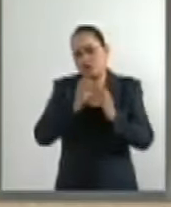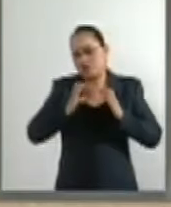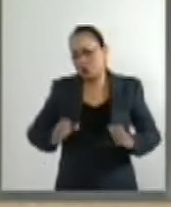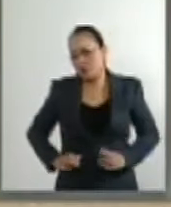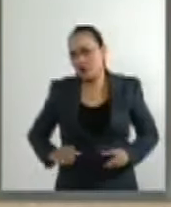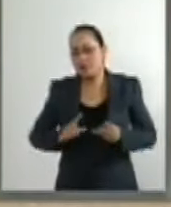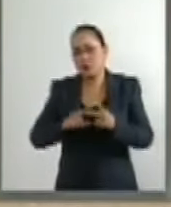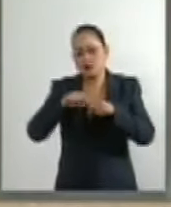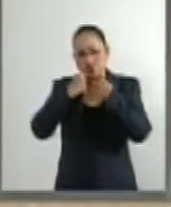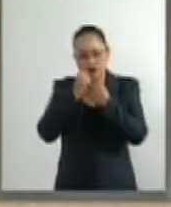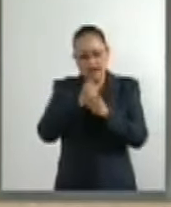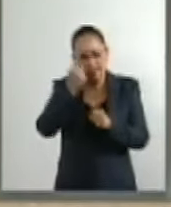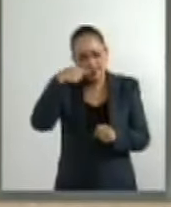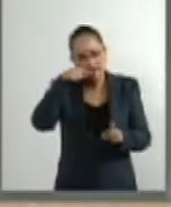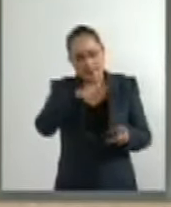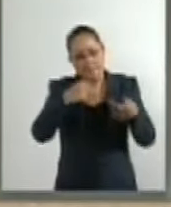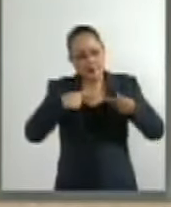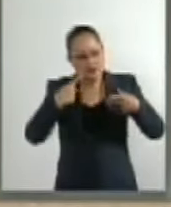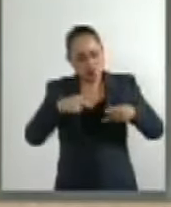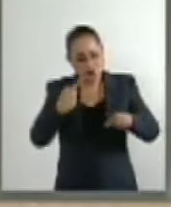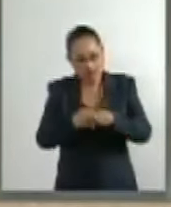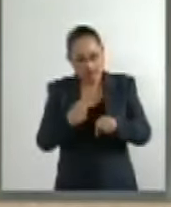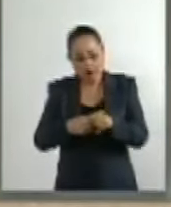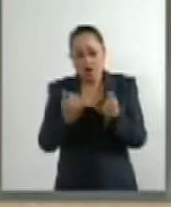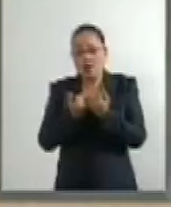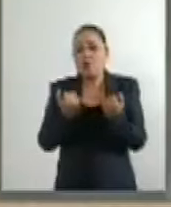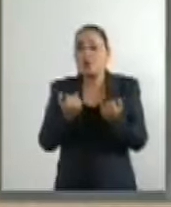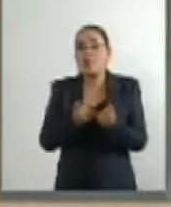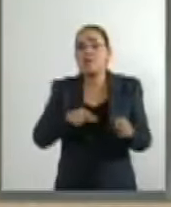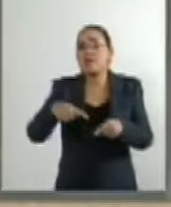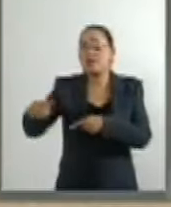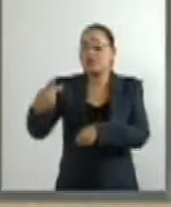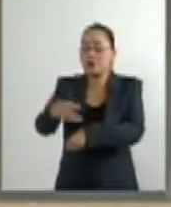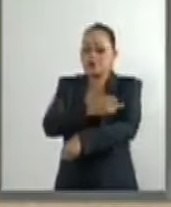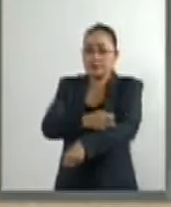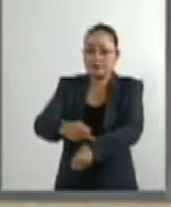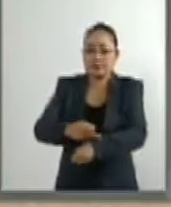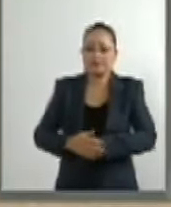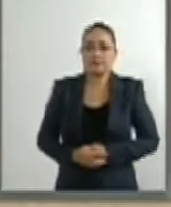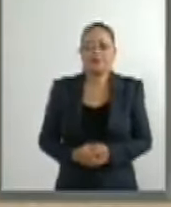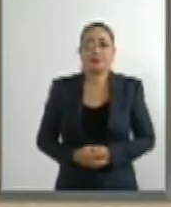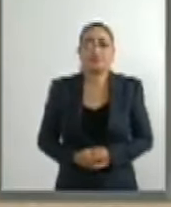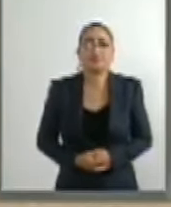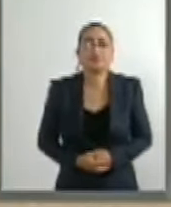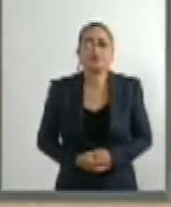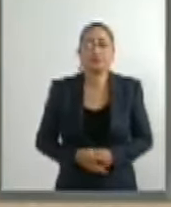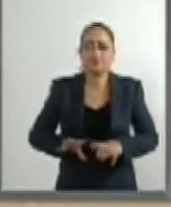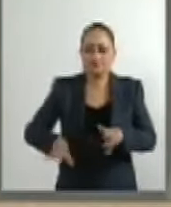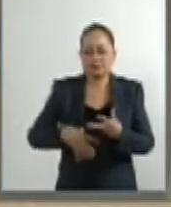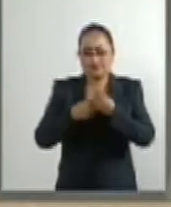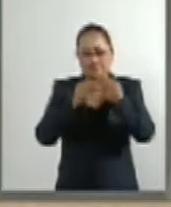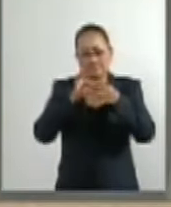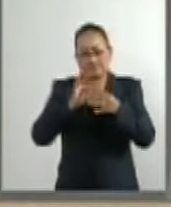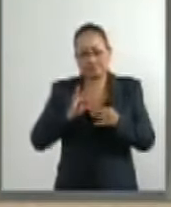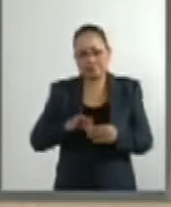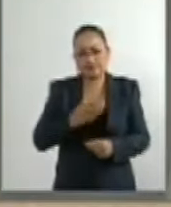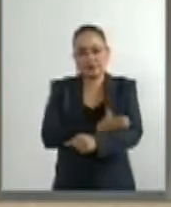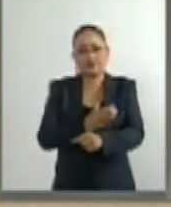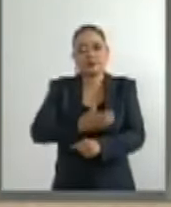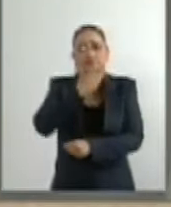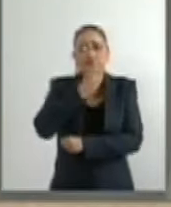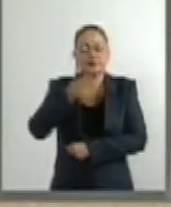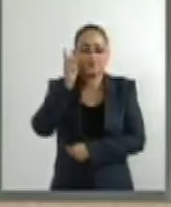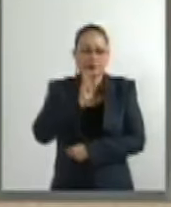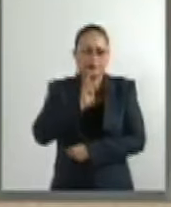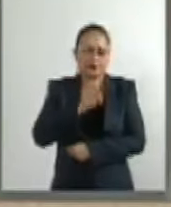social, tanto del paciente como por supuesto de la familia. En suma, compañeras y compañeros senadores,